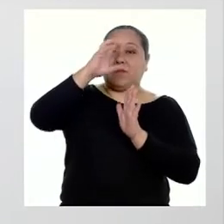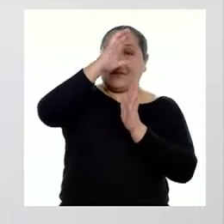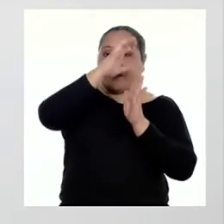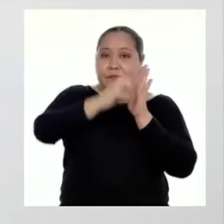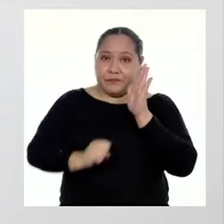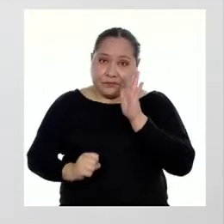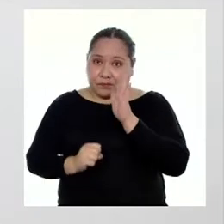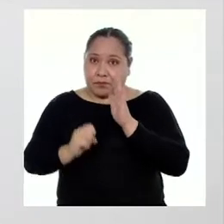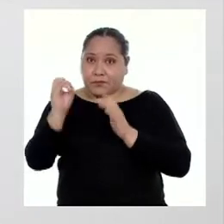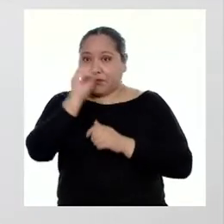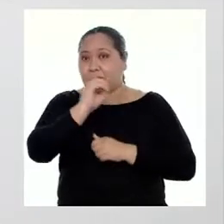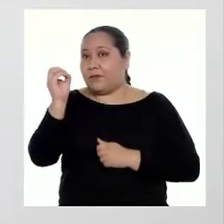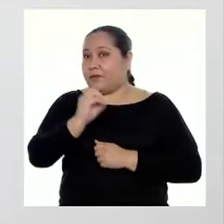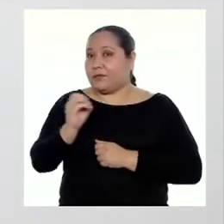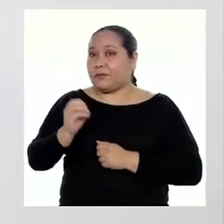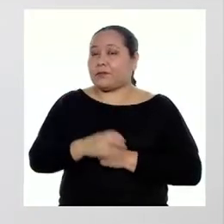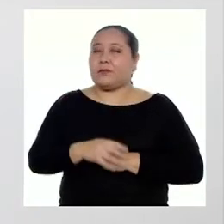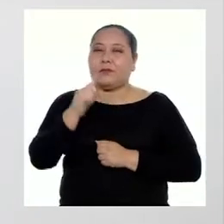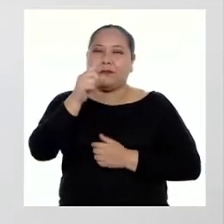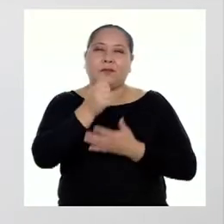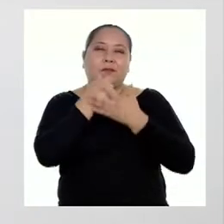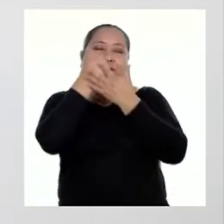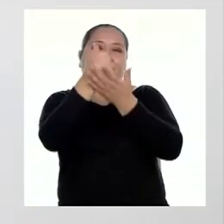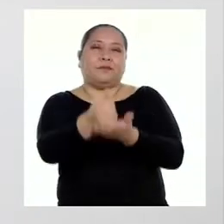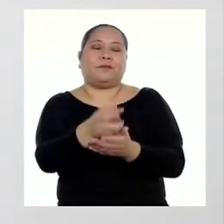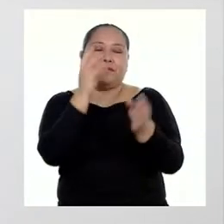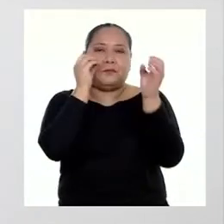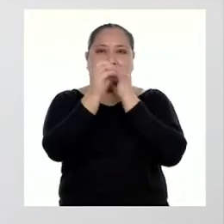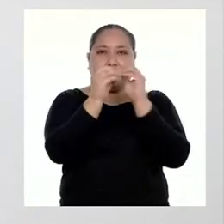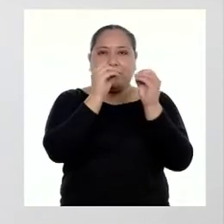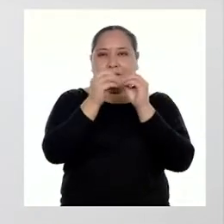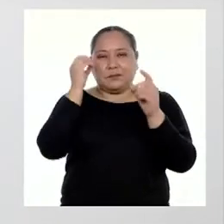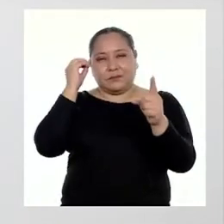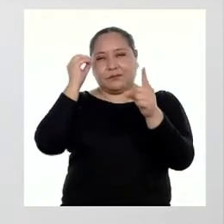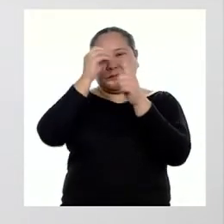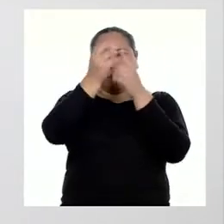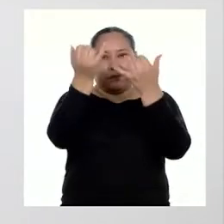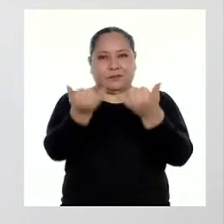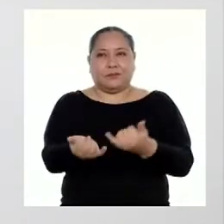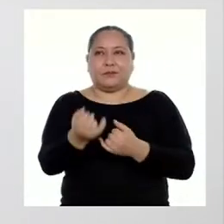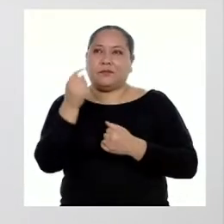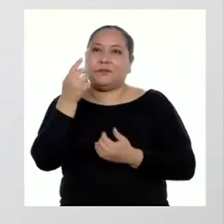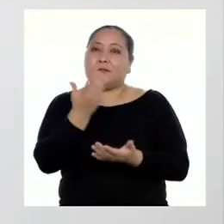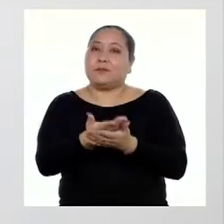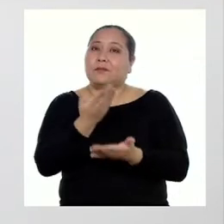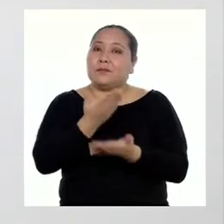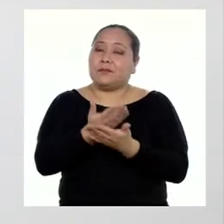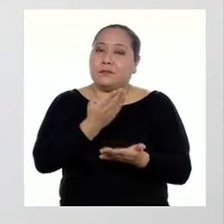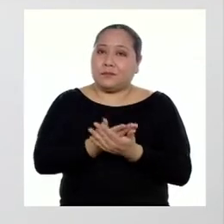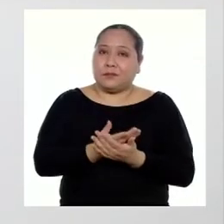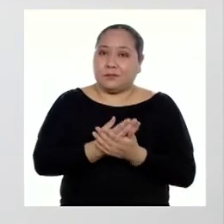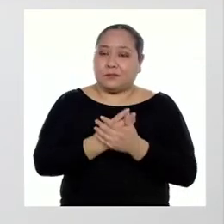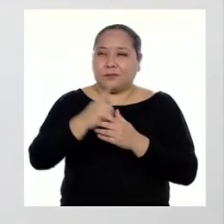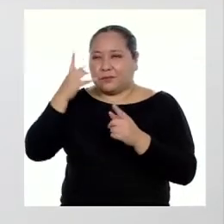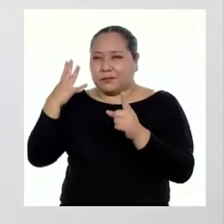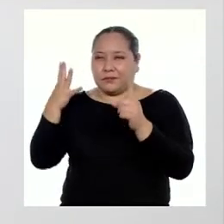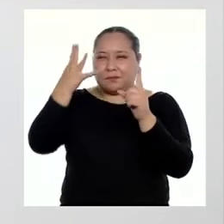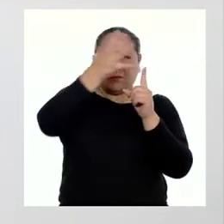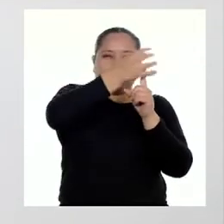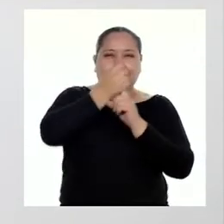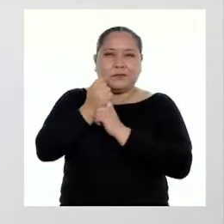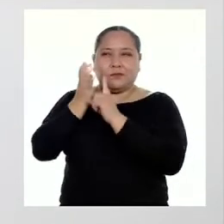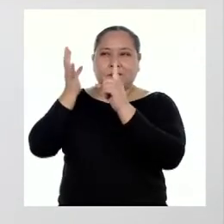porcentuales. Todo esto les ayudará a resolver el reto de hoy que comprobará los logros que